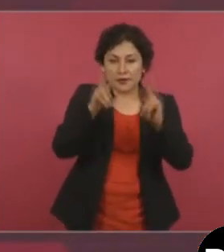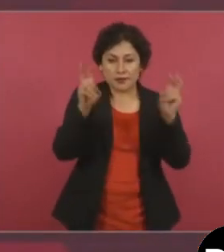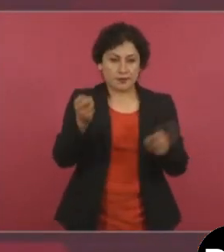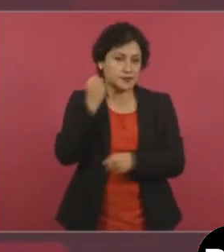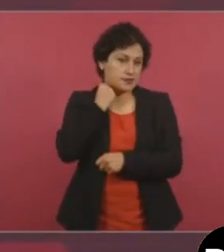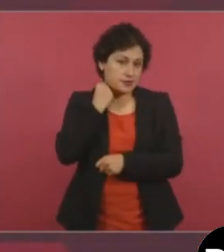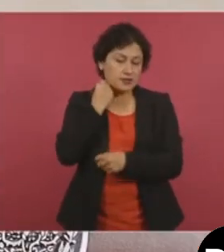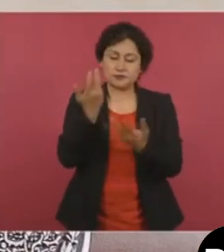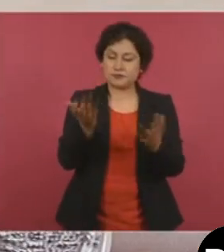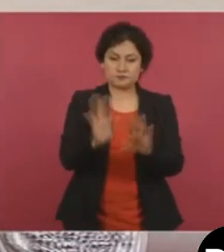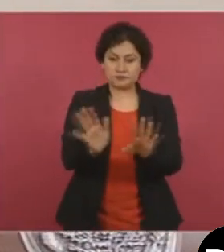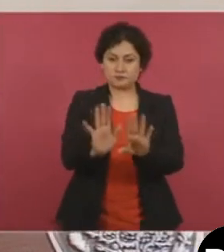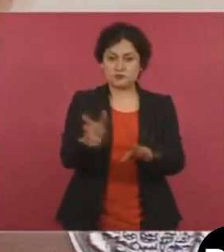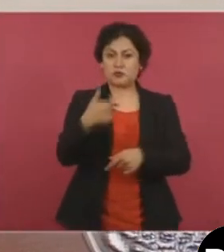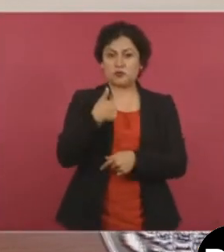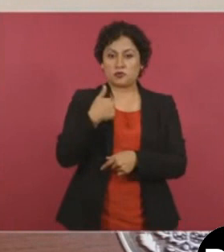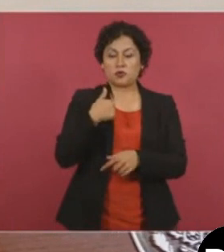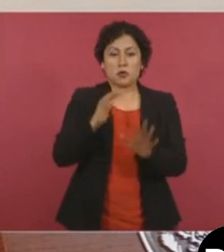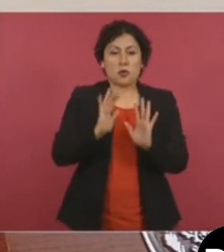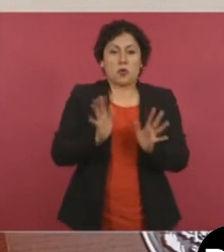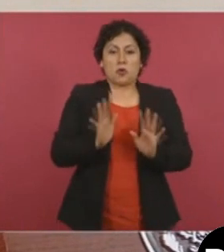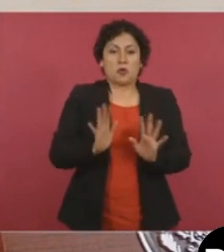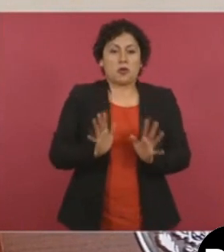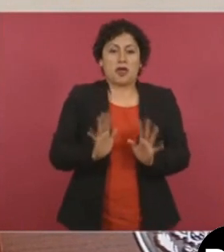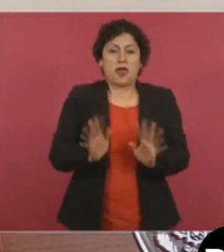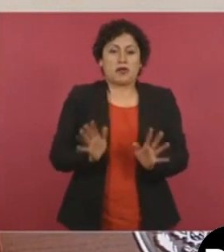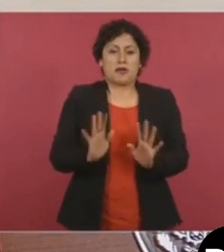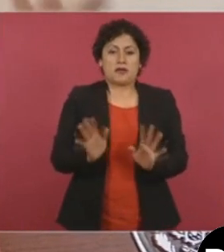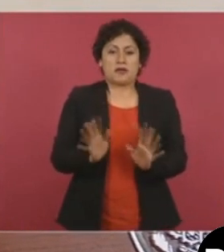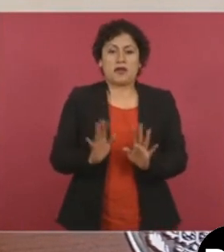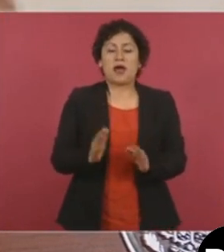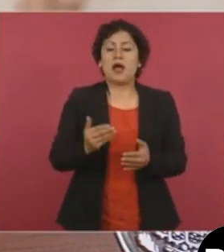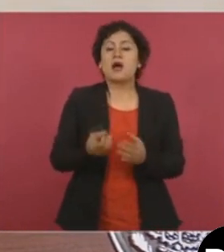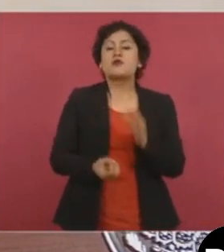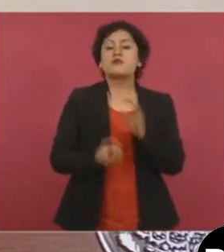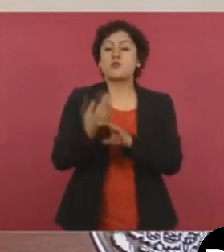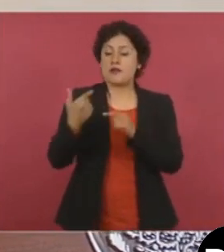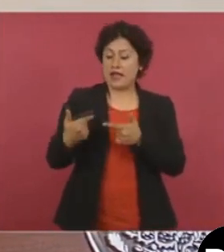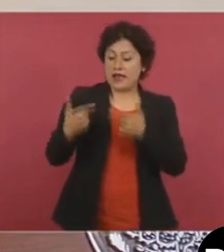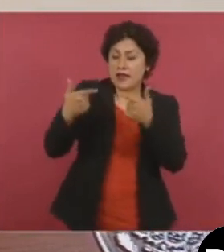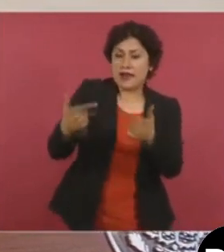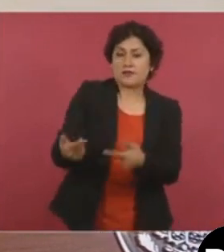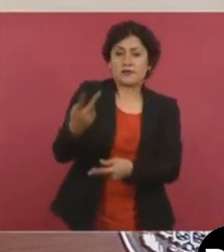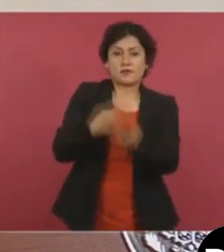ya viene el relevo generacional, estoy contento también por eso,